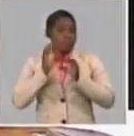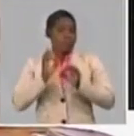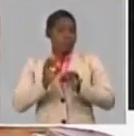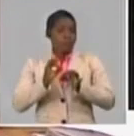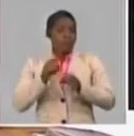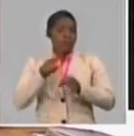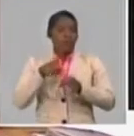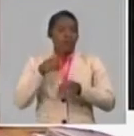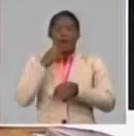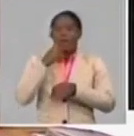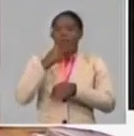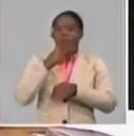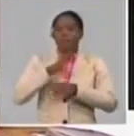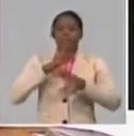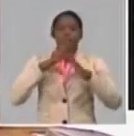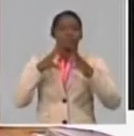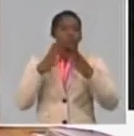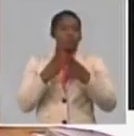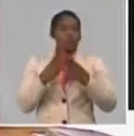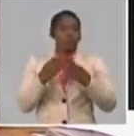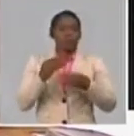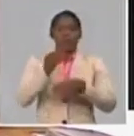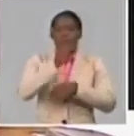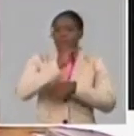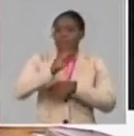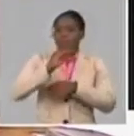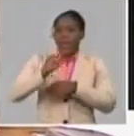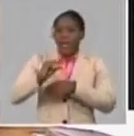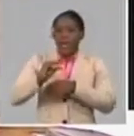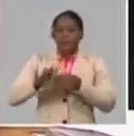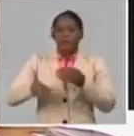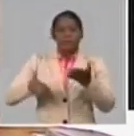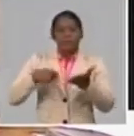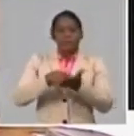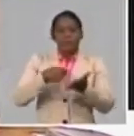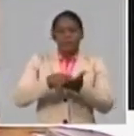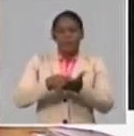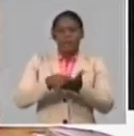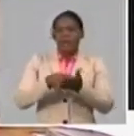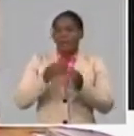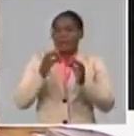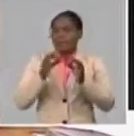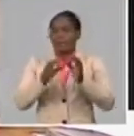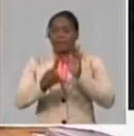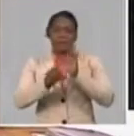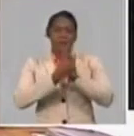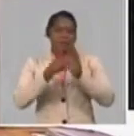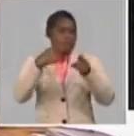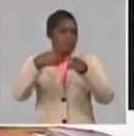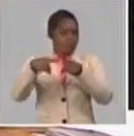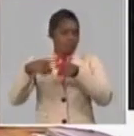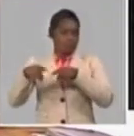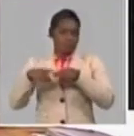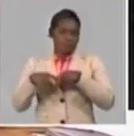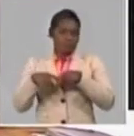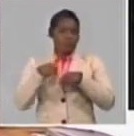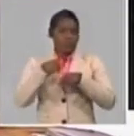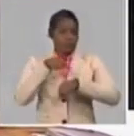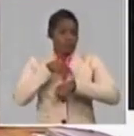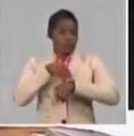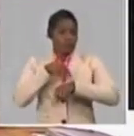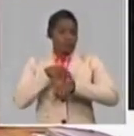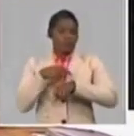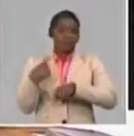protecciones a partir de eximirse del pago de los impuestos. Al mismo tiempo, como otra de las aristas, hemos estado